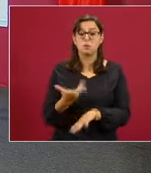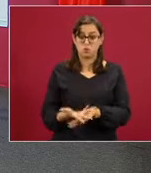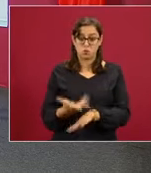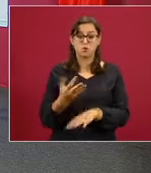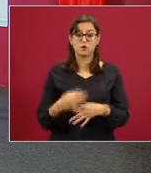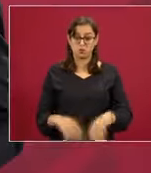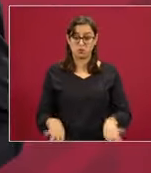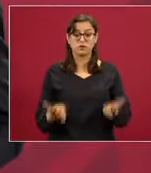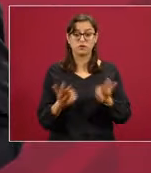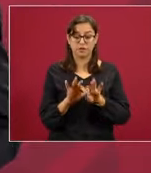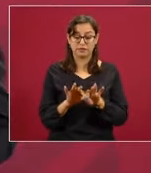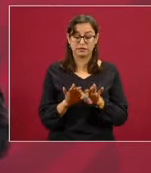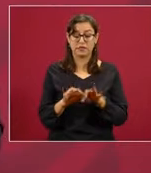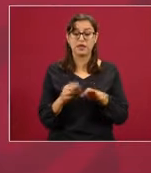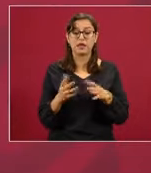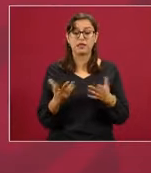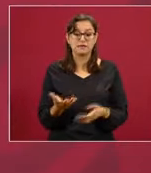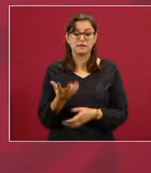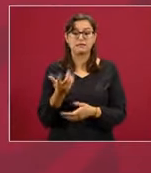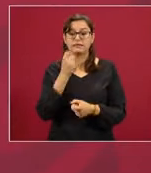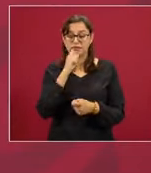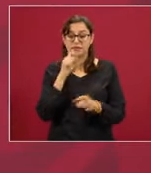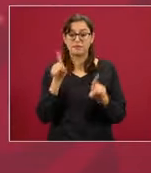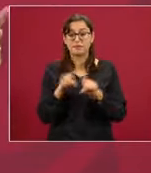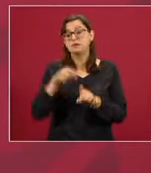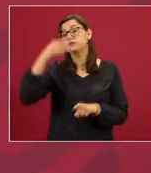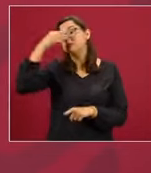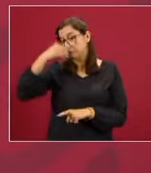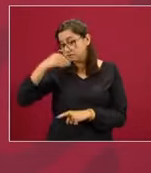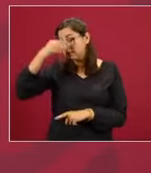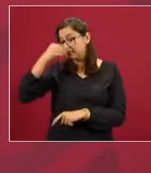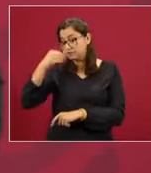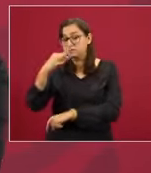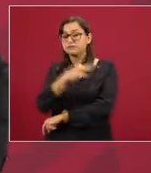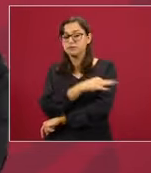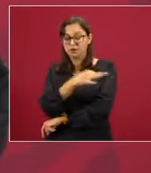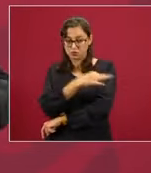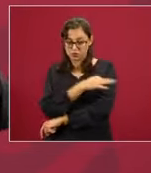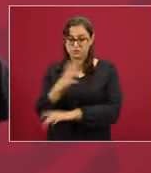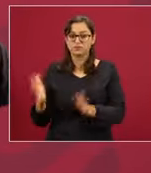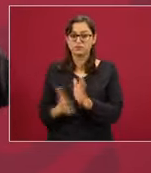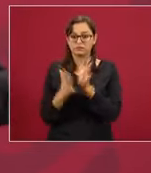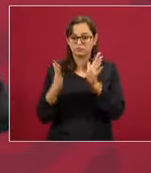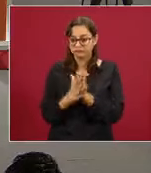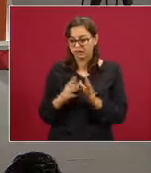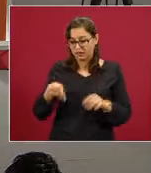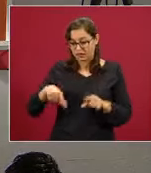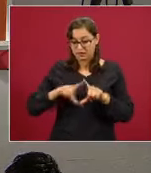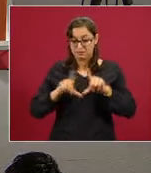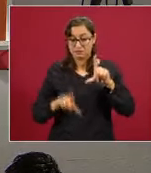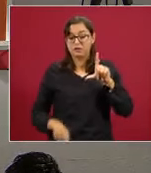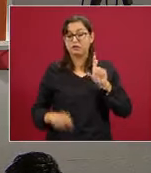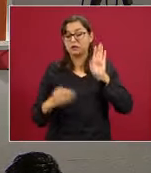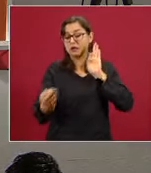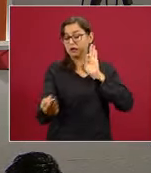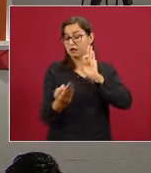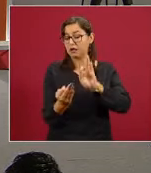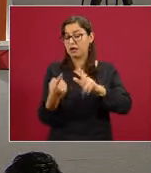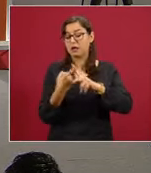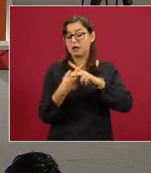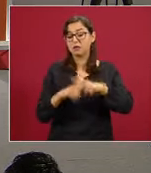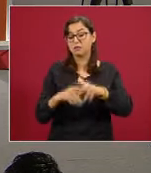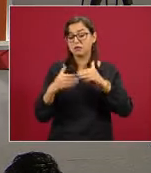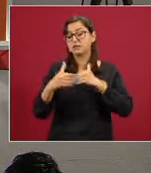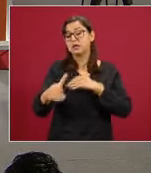que es participar en la vacunación contra la influenza. Ya lo comentaba el doctor Gatell, que en México estamos próximamente a iniciar esto.